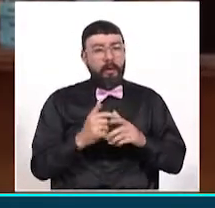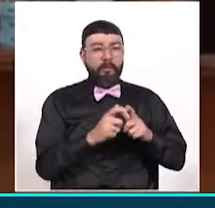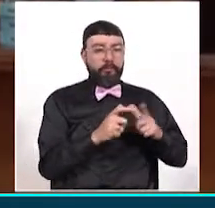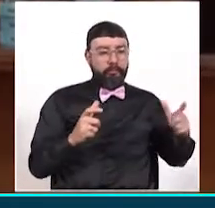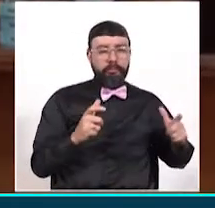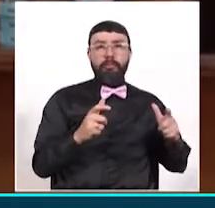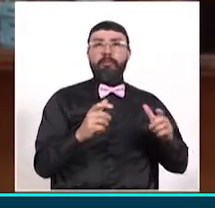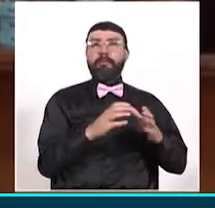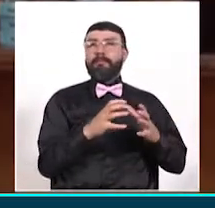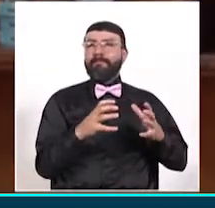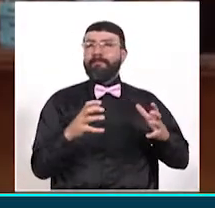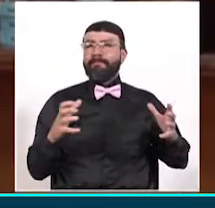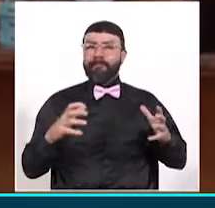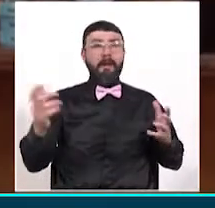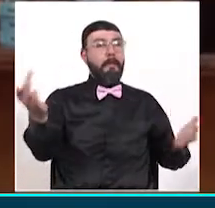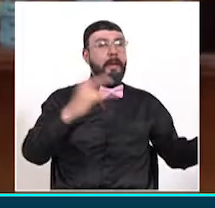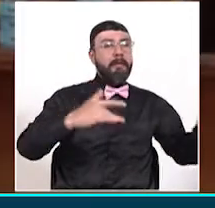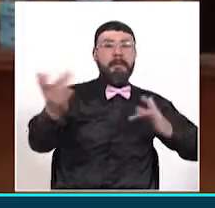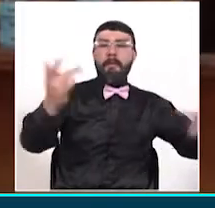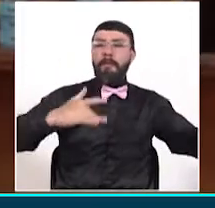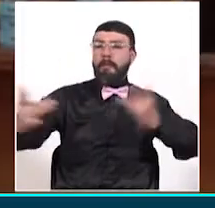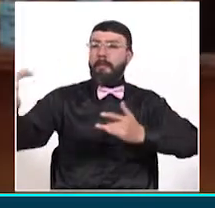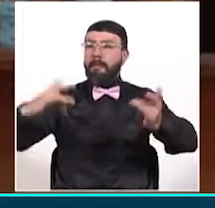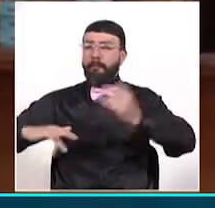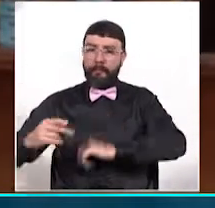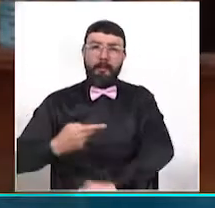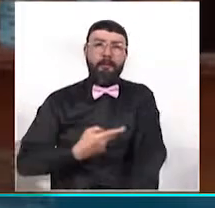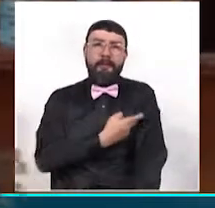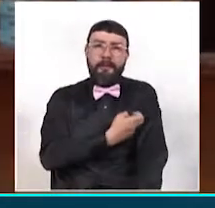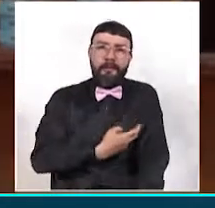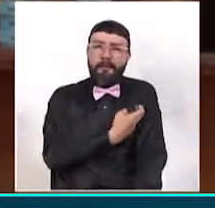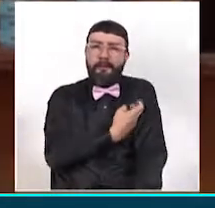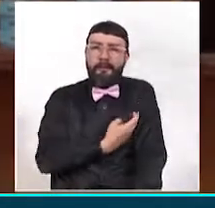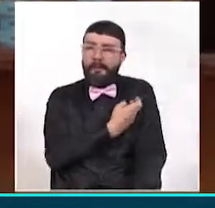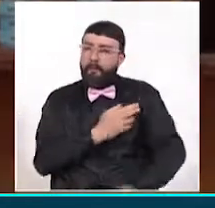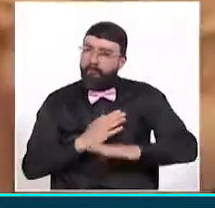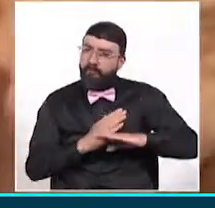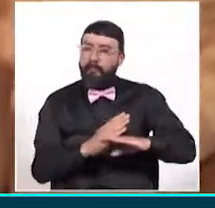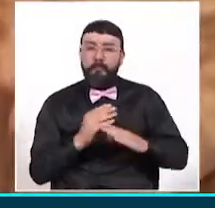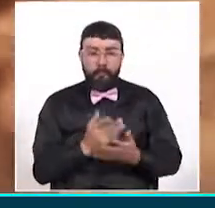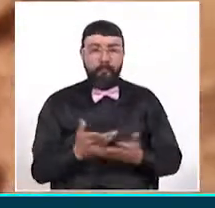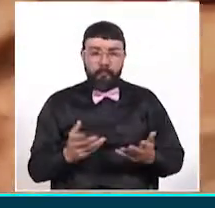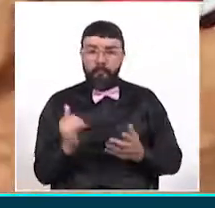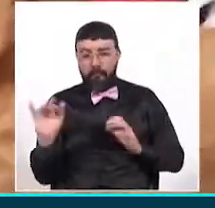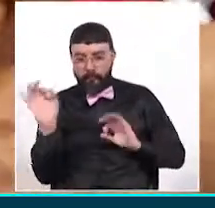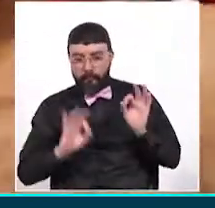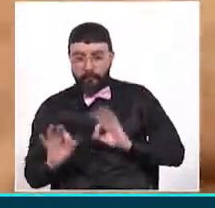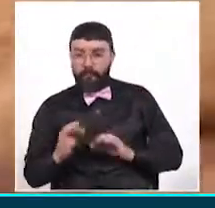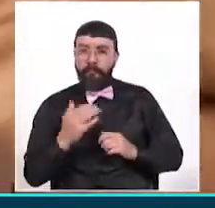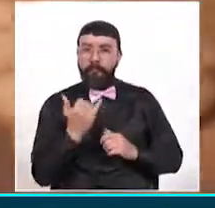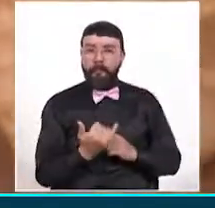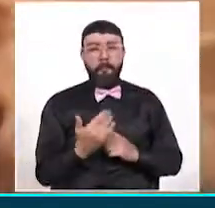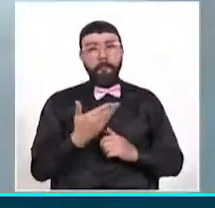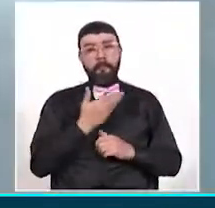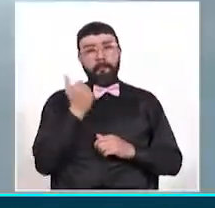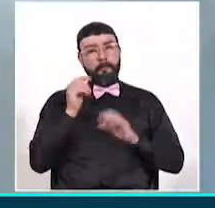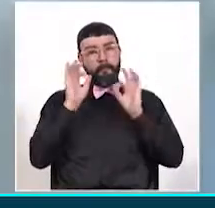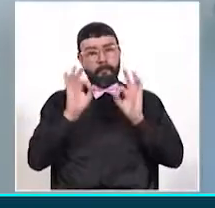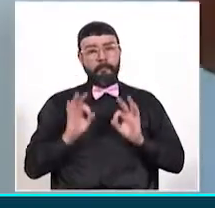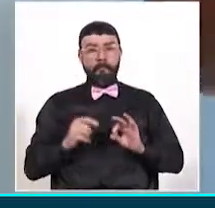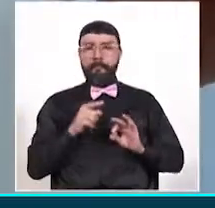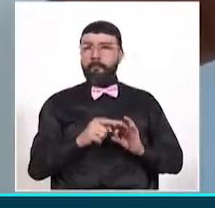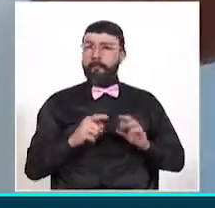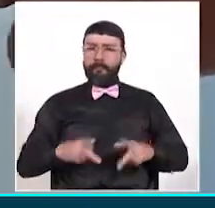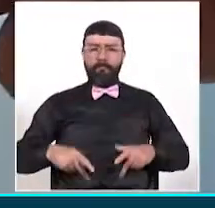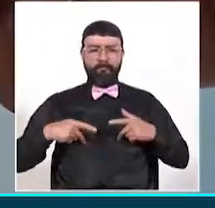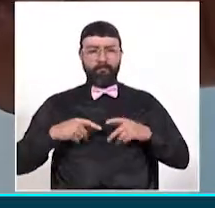habilitación, todos estos servicios para brindar un servicio con calidad,